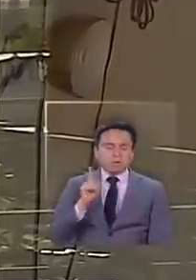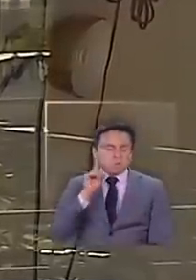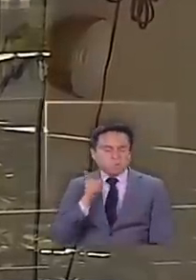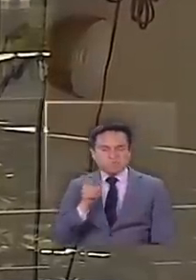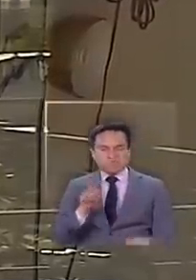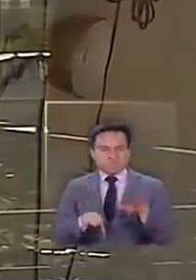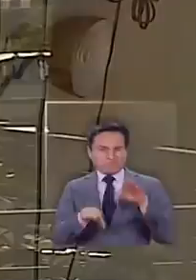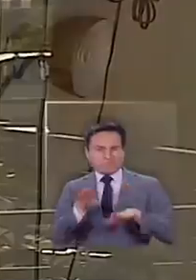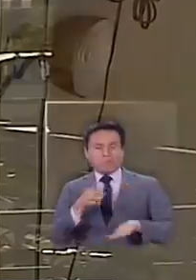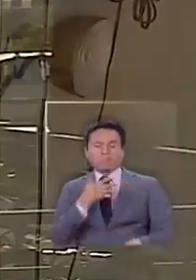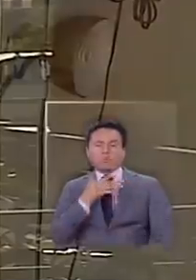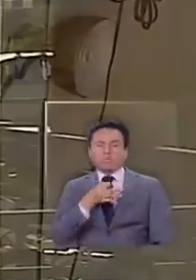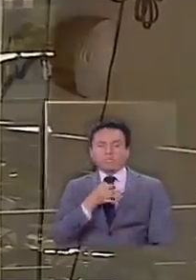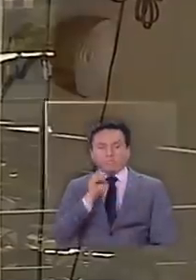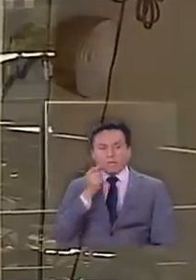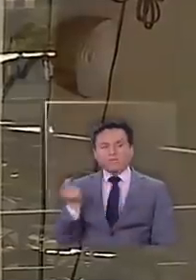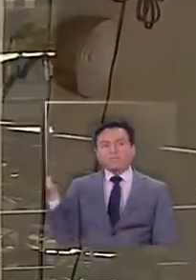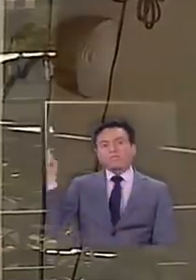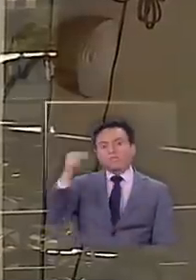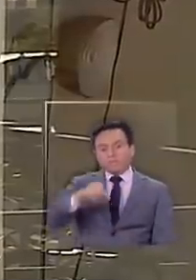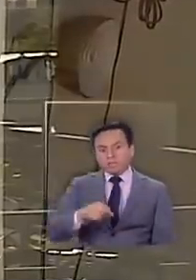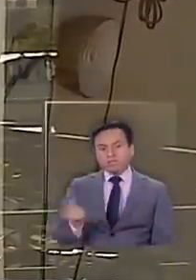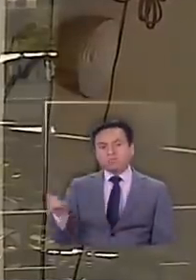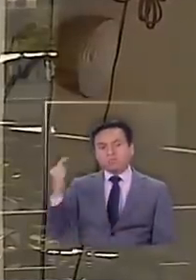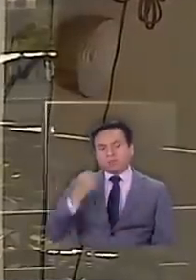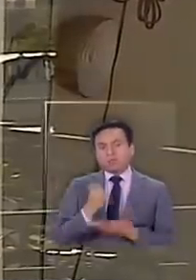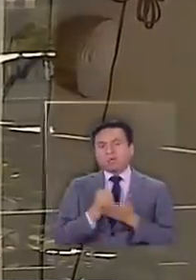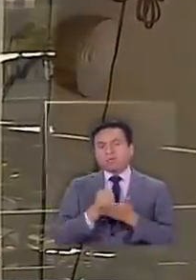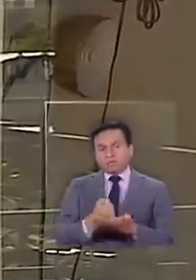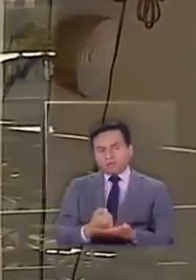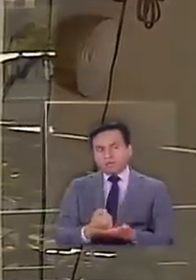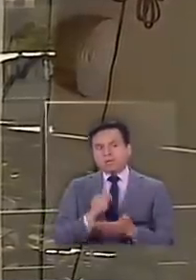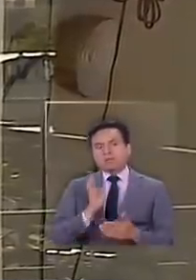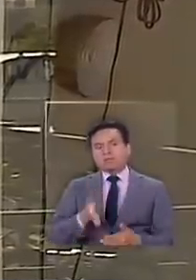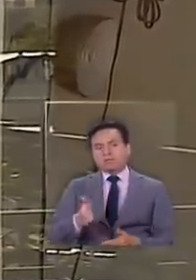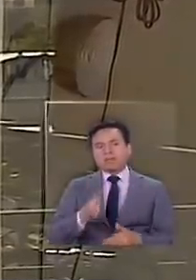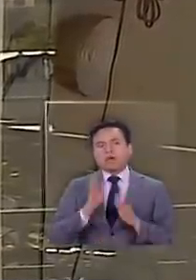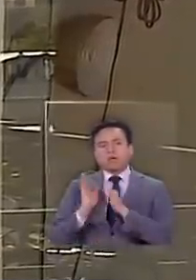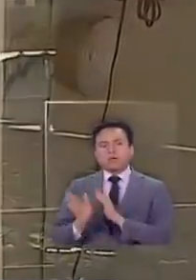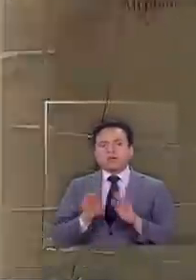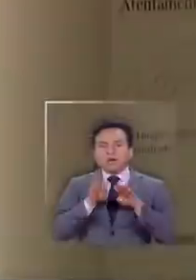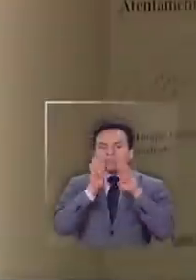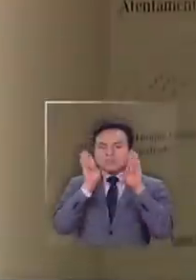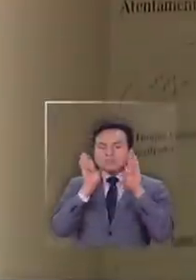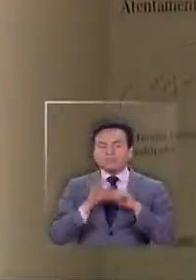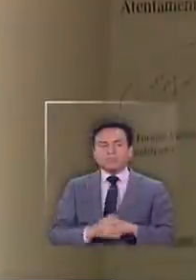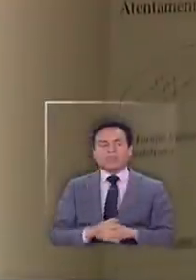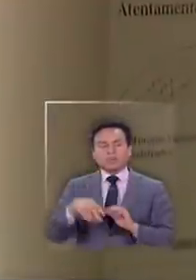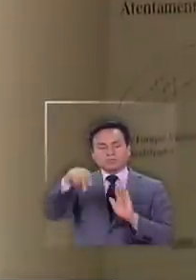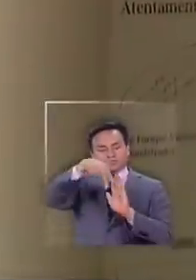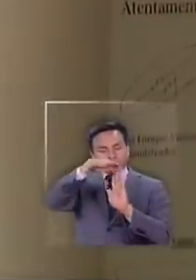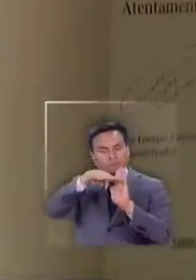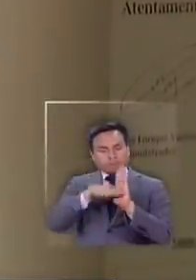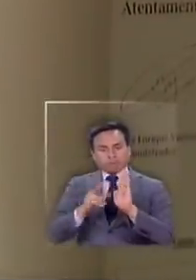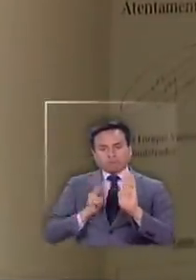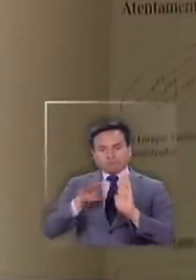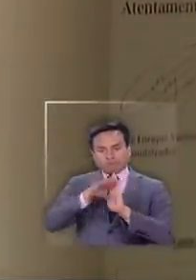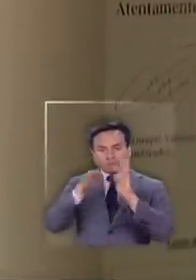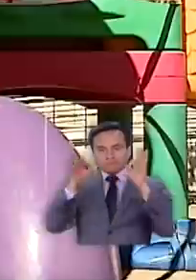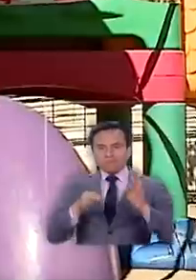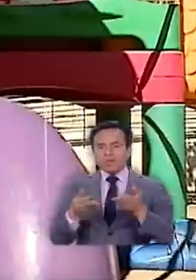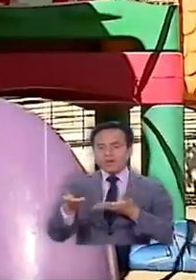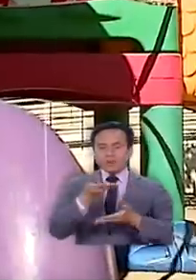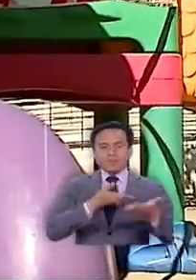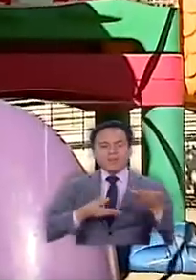para mí me gustaría seguir viniendo para ayudar también a mantener el orden y el aseo. Normas y protocolos que buscan una buena